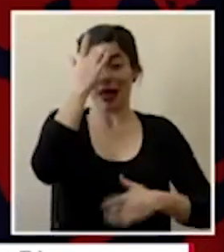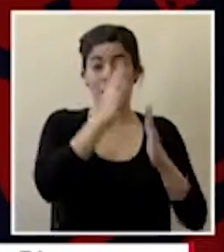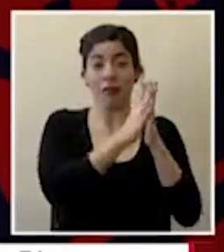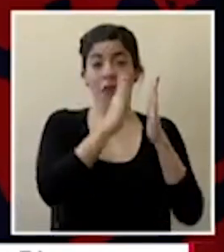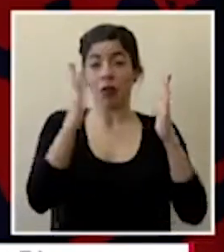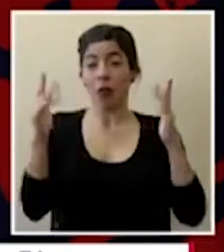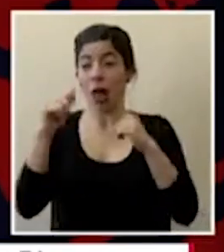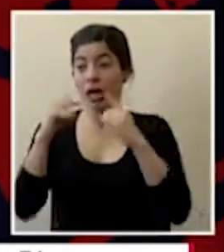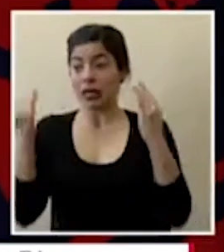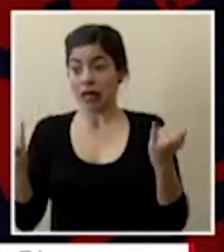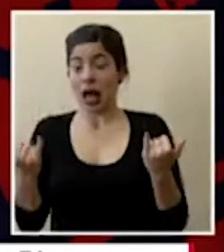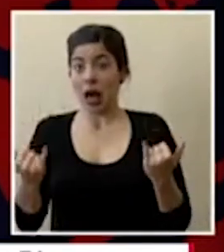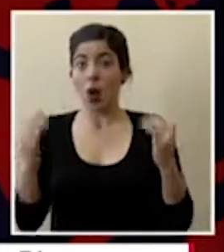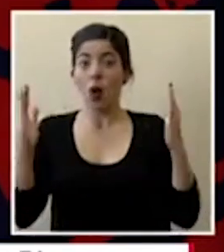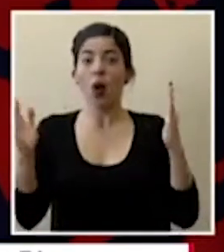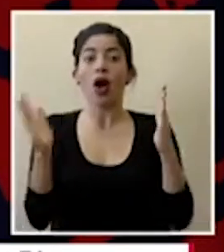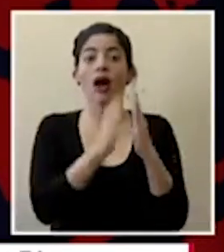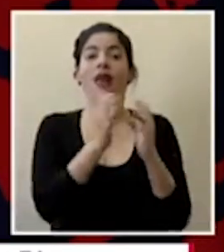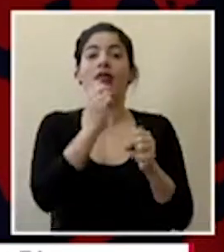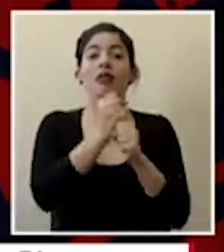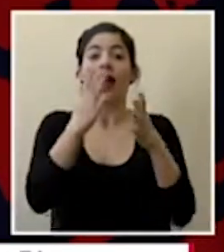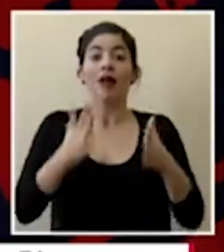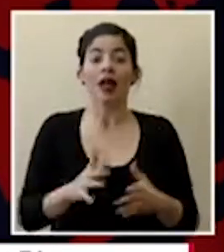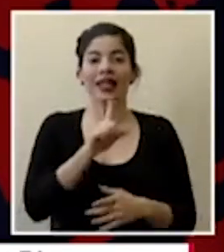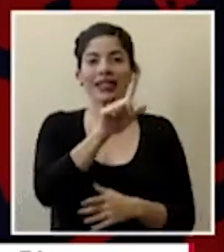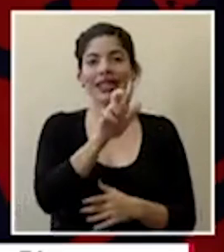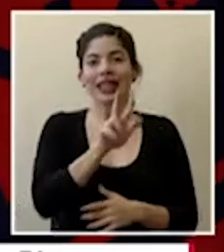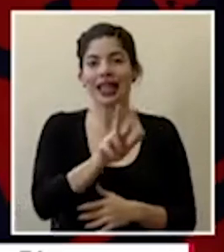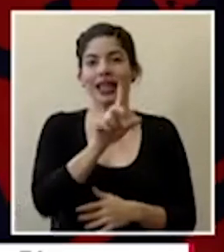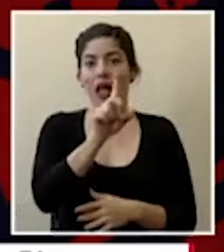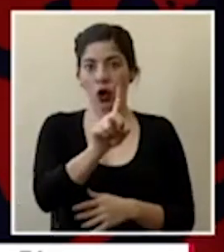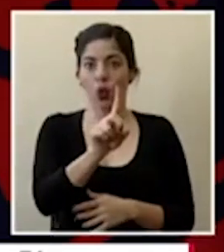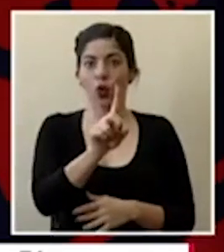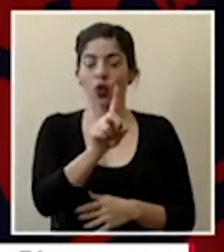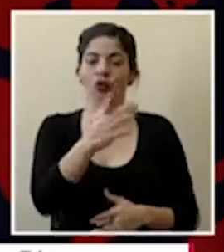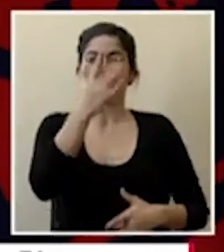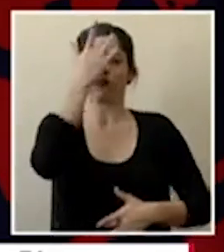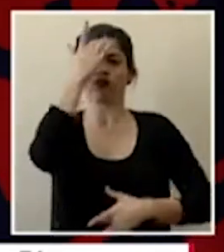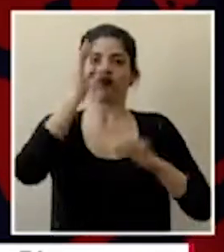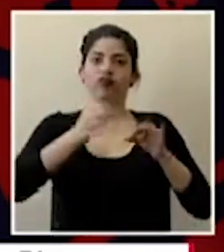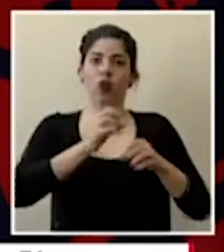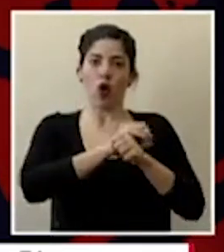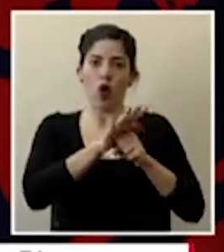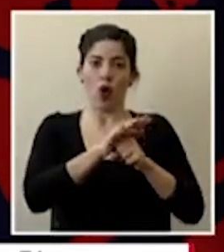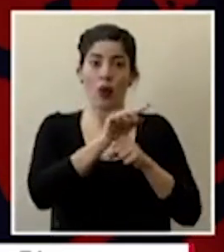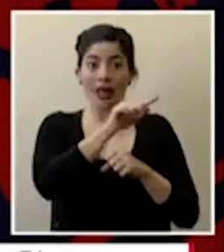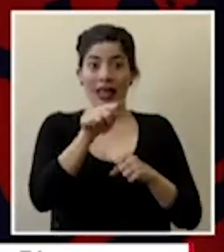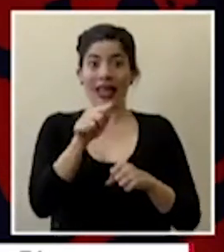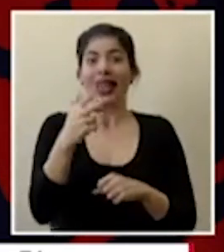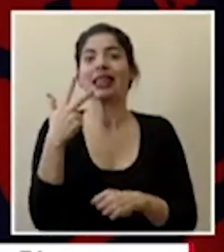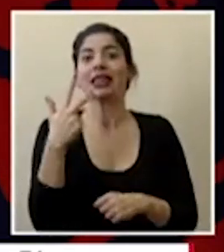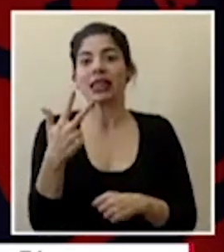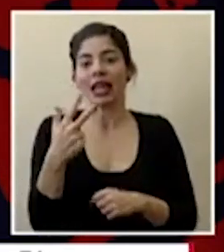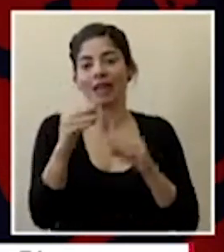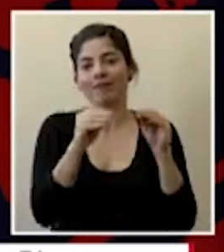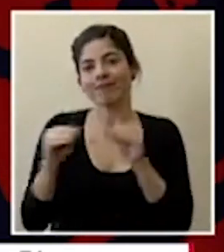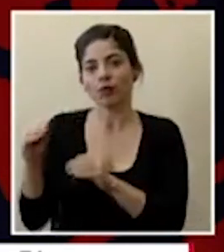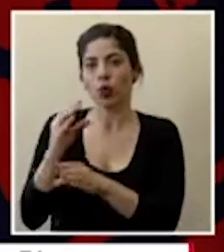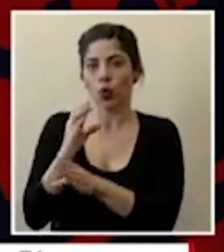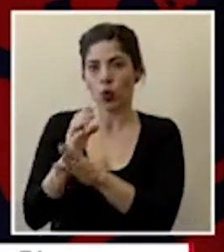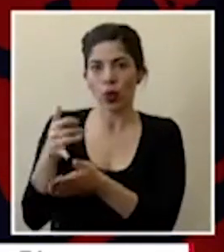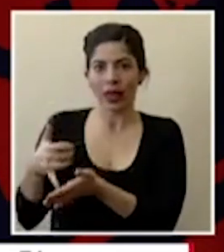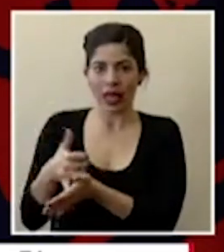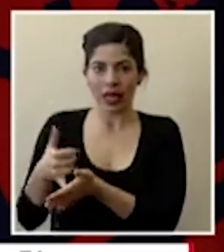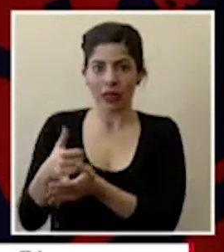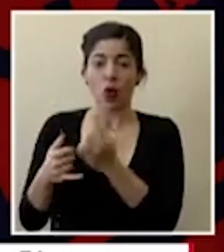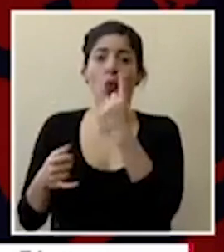131 funcionarios han dado positivos de esos tres funcionarios de esos 131 hay tres que se encuentran en la unidad en unidades de cuidados intensivos